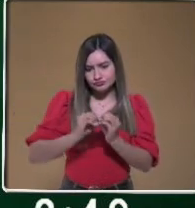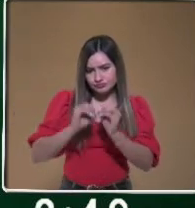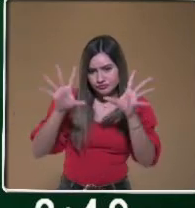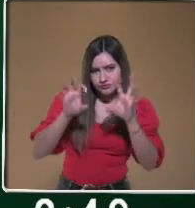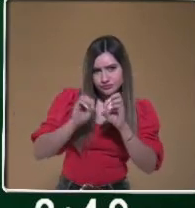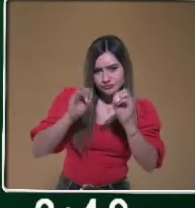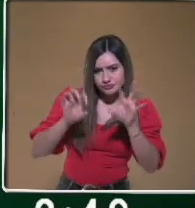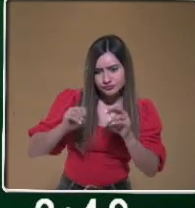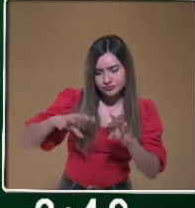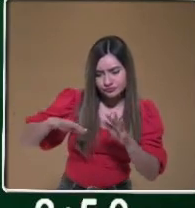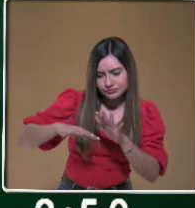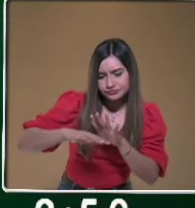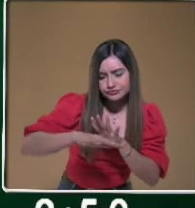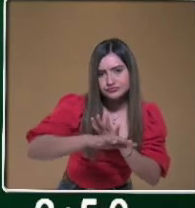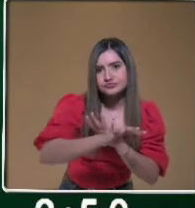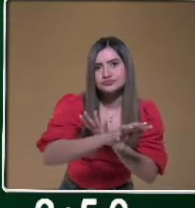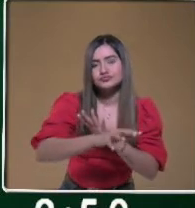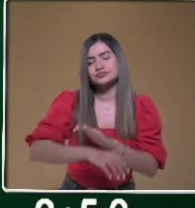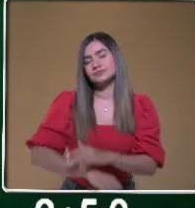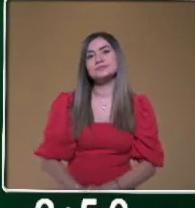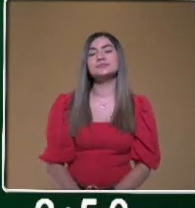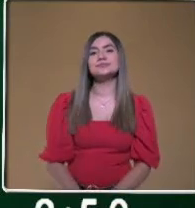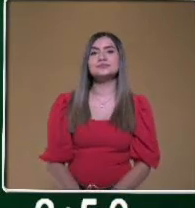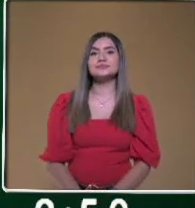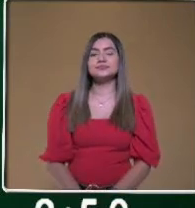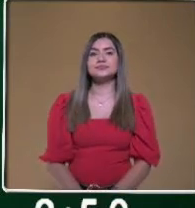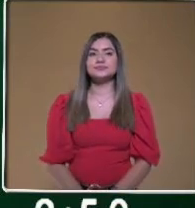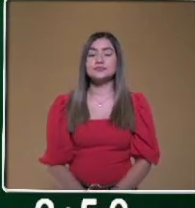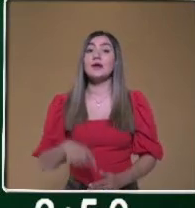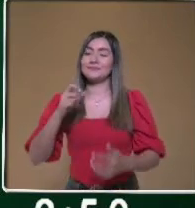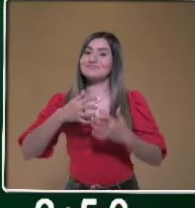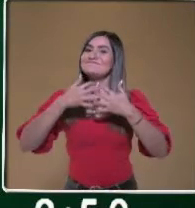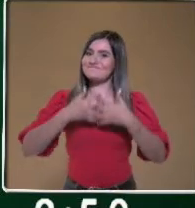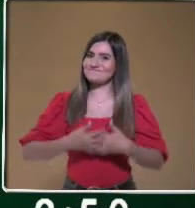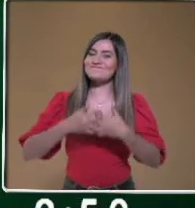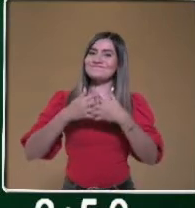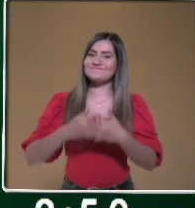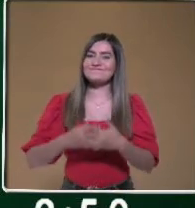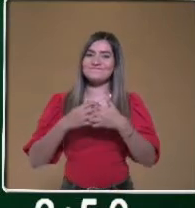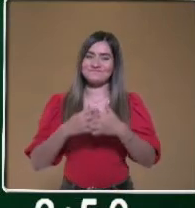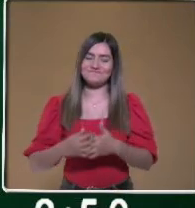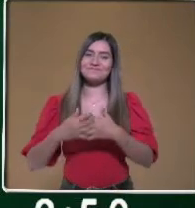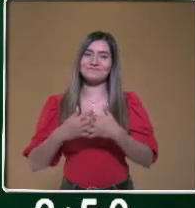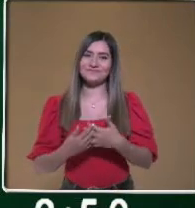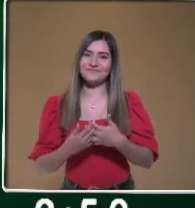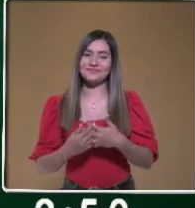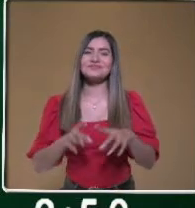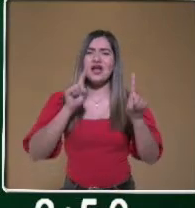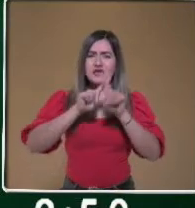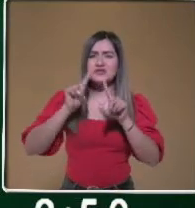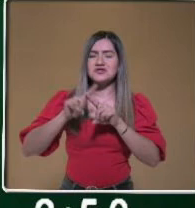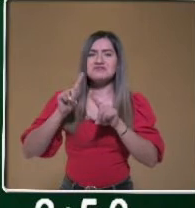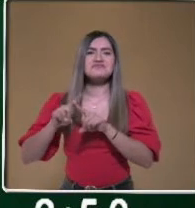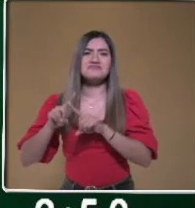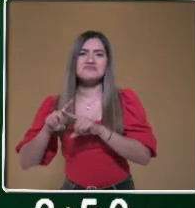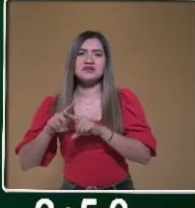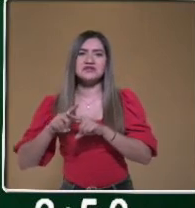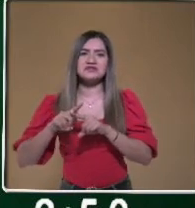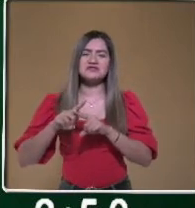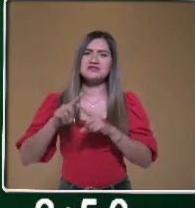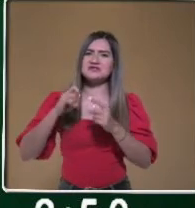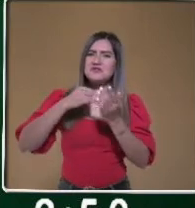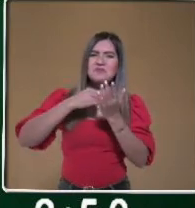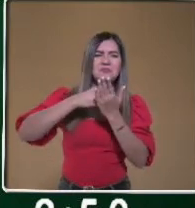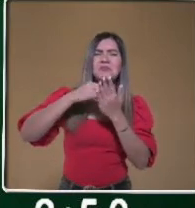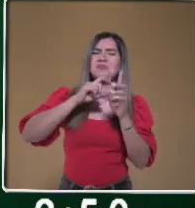cosechas, emplea maquinaria y tecnología y se puede cultivar en diferentes épocas del año. Aquí